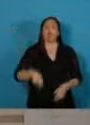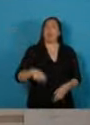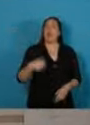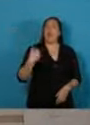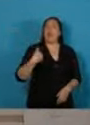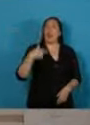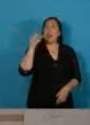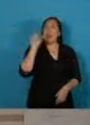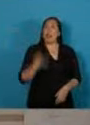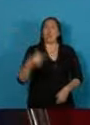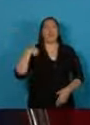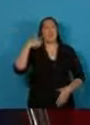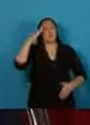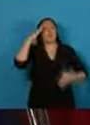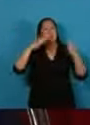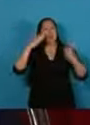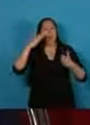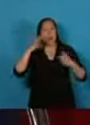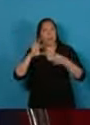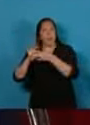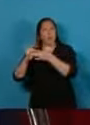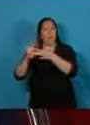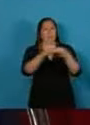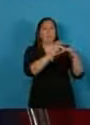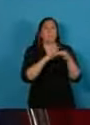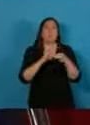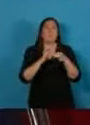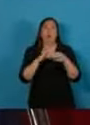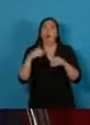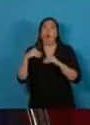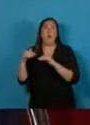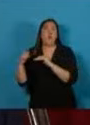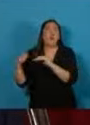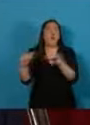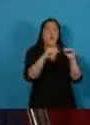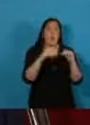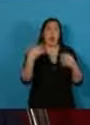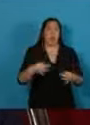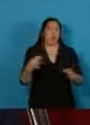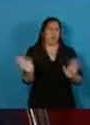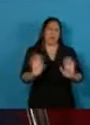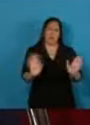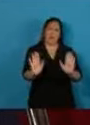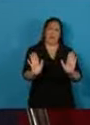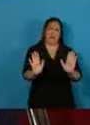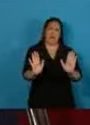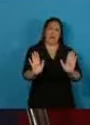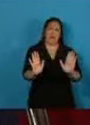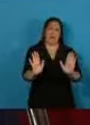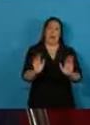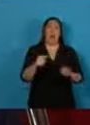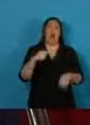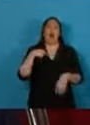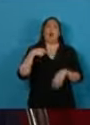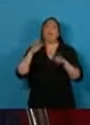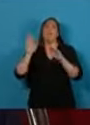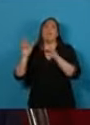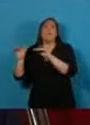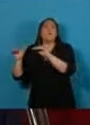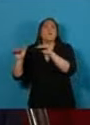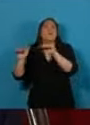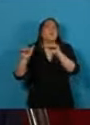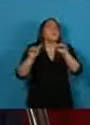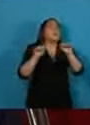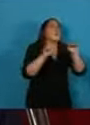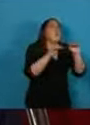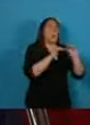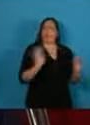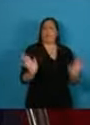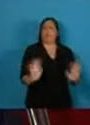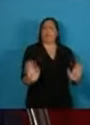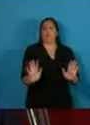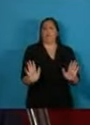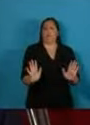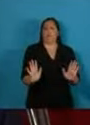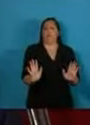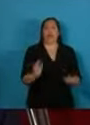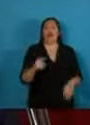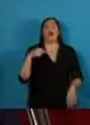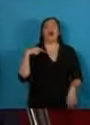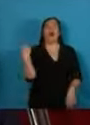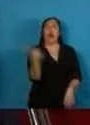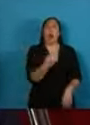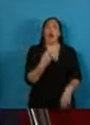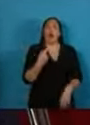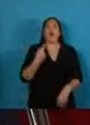necesita unanimidad, mucho menos necesita uniformidad. Para lograr el sueño de una convivencia